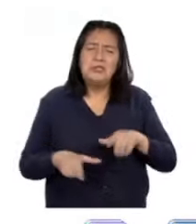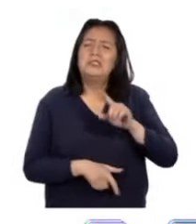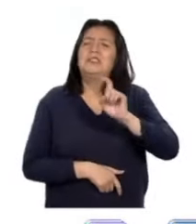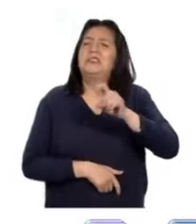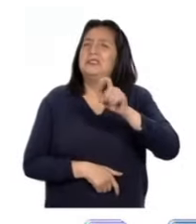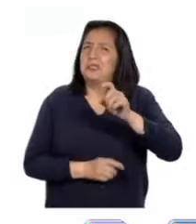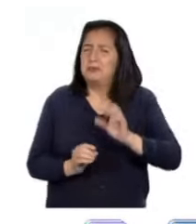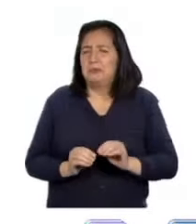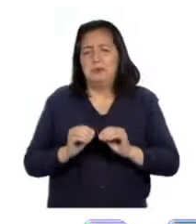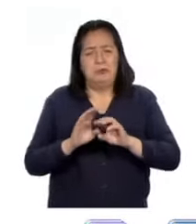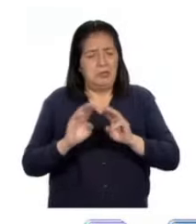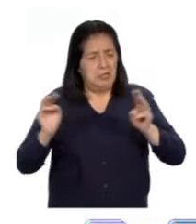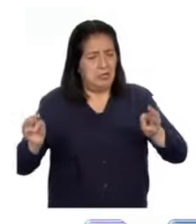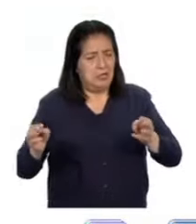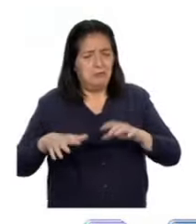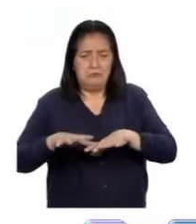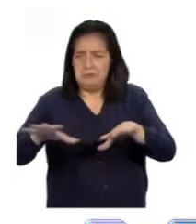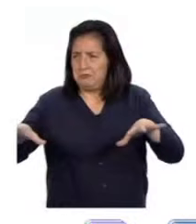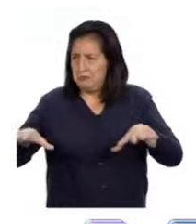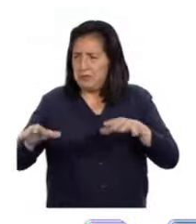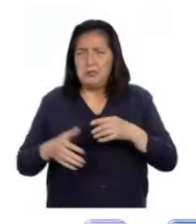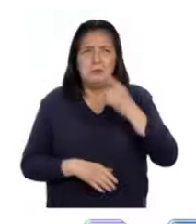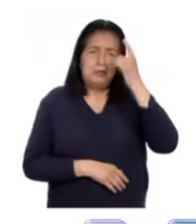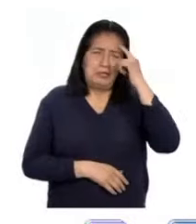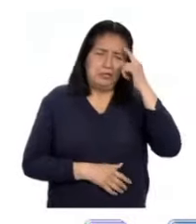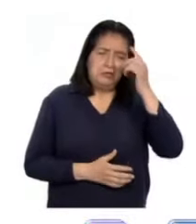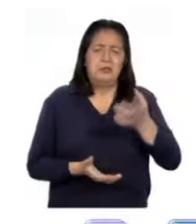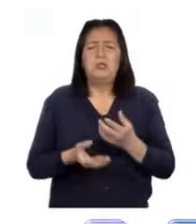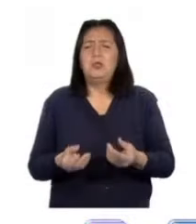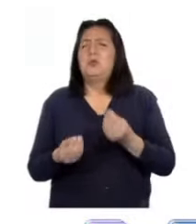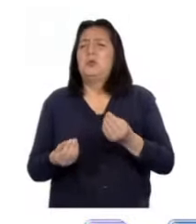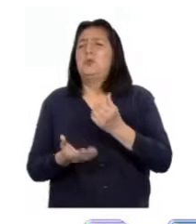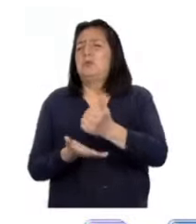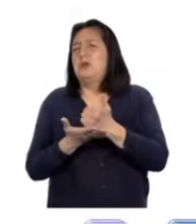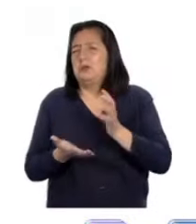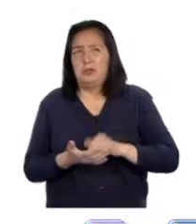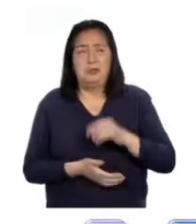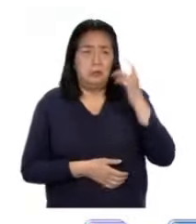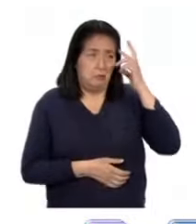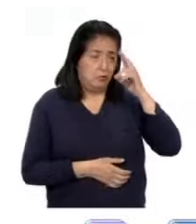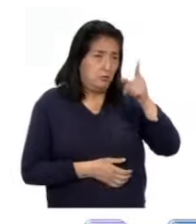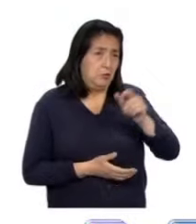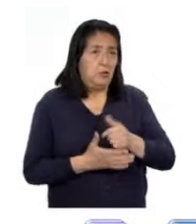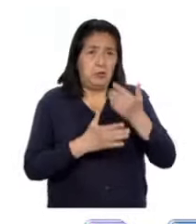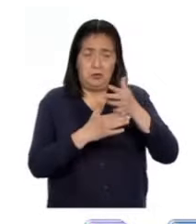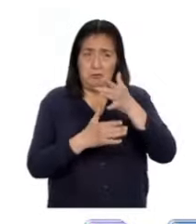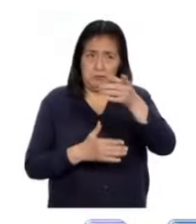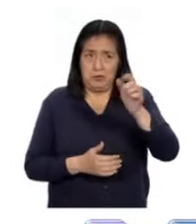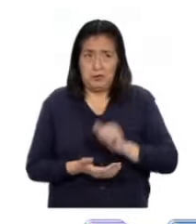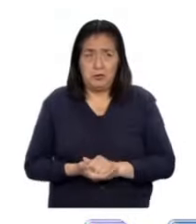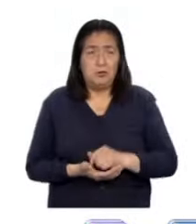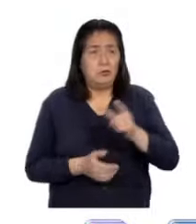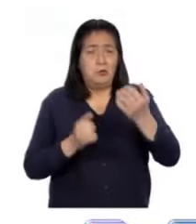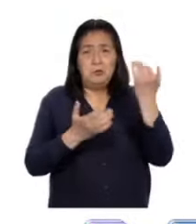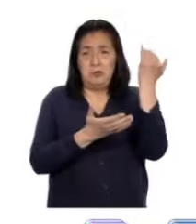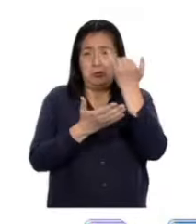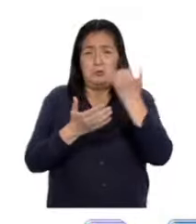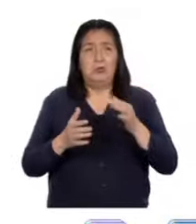espacio que tenemos para poner la mesa y pensar de qué manera podríamos ayudarnos. Por eso les he compartido un